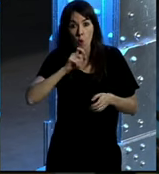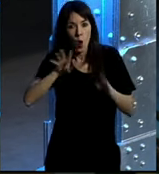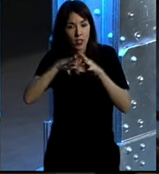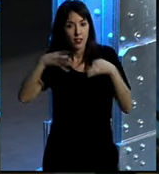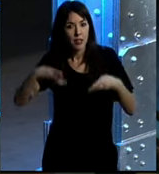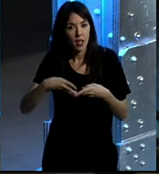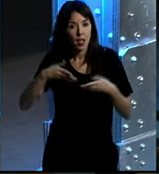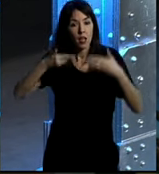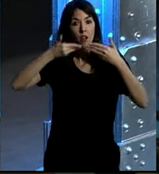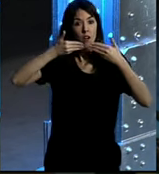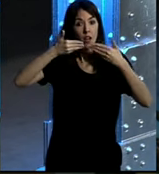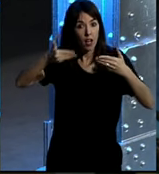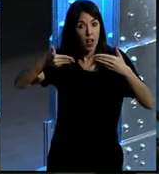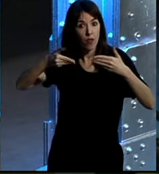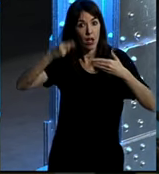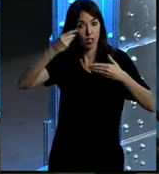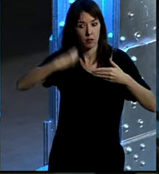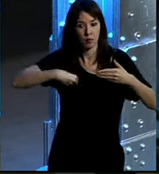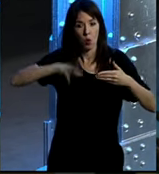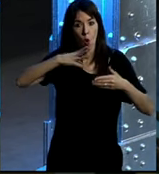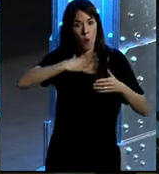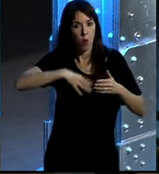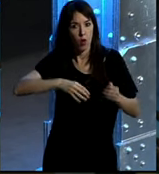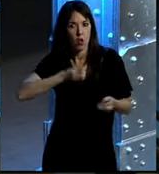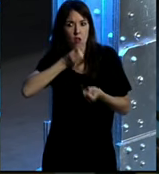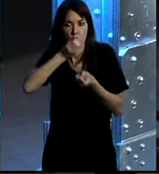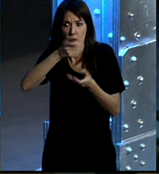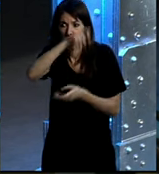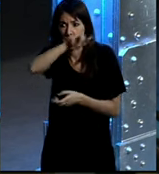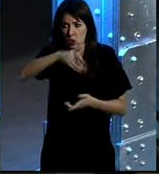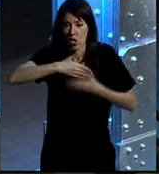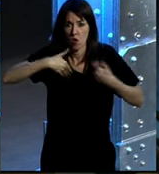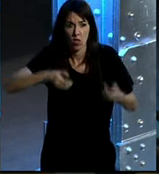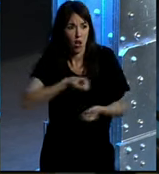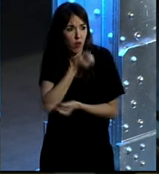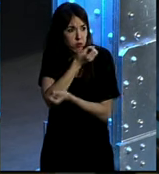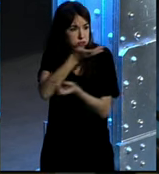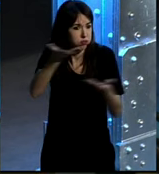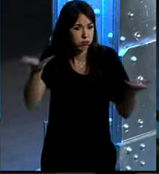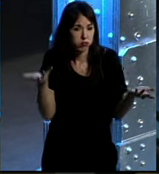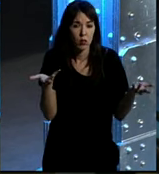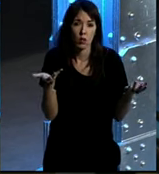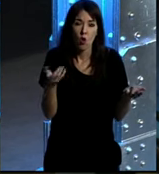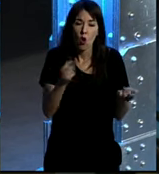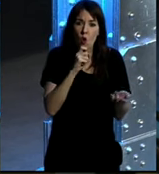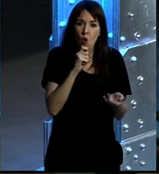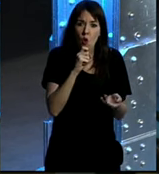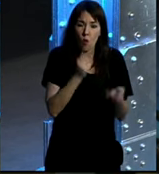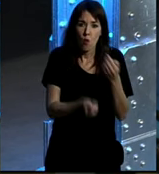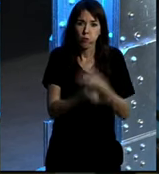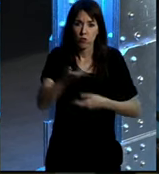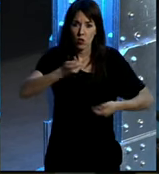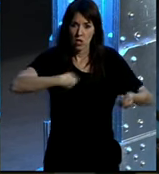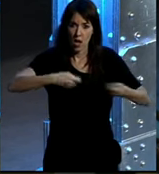posibilitado, gracias a que se puede llegar con información a cualquier persona en cualquier rincón del planeta, cómo han surgido